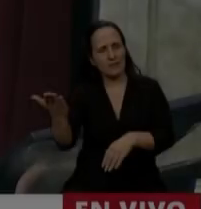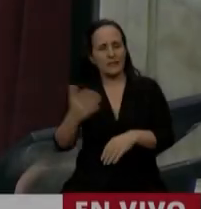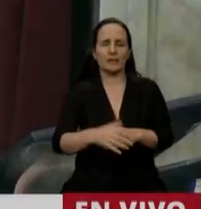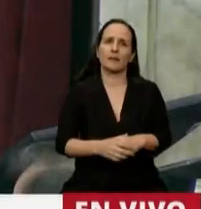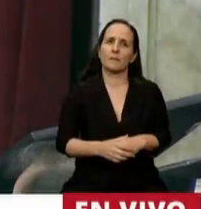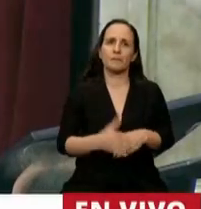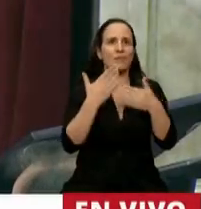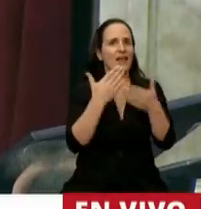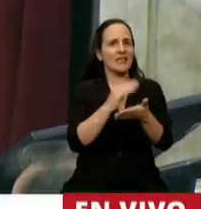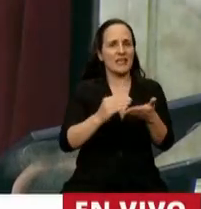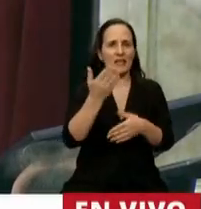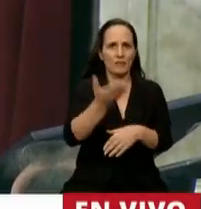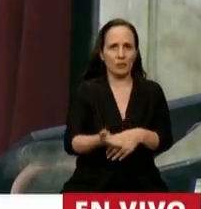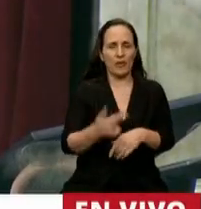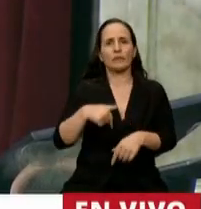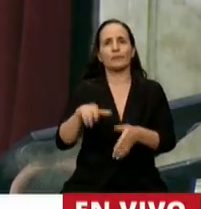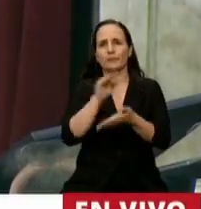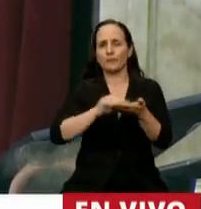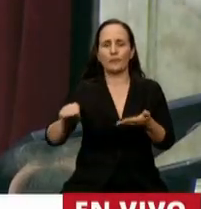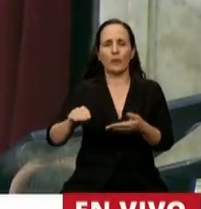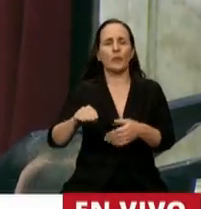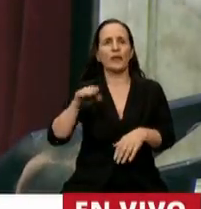Tiene la palabra el diputado Benedetti.